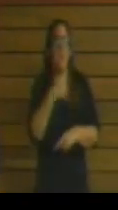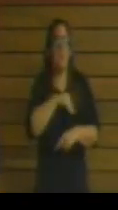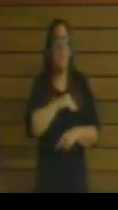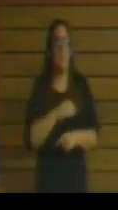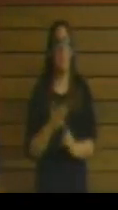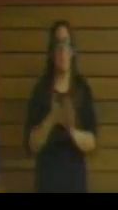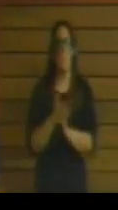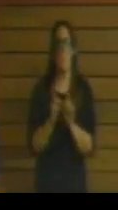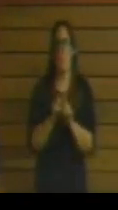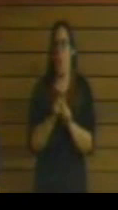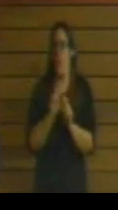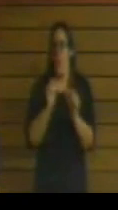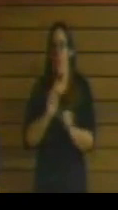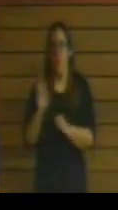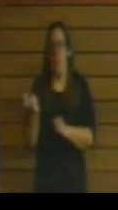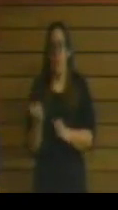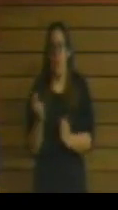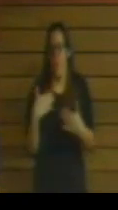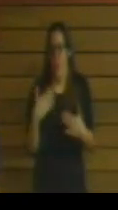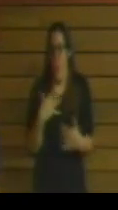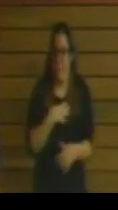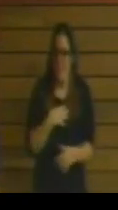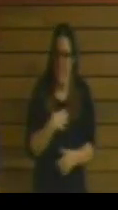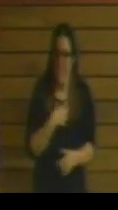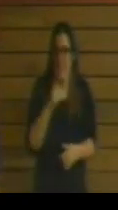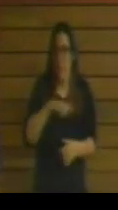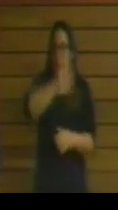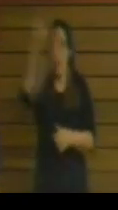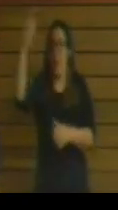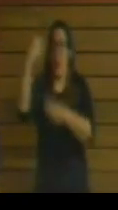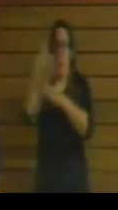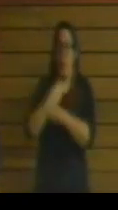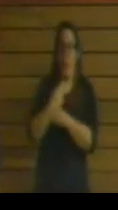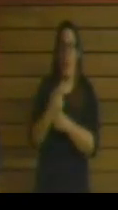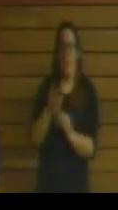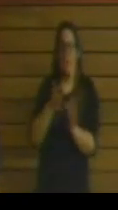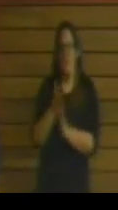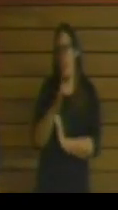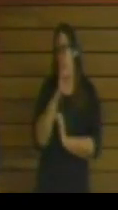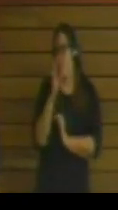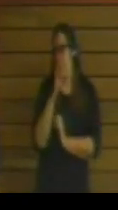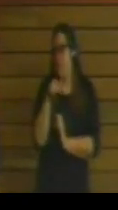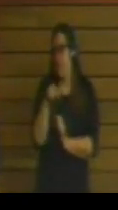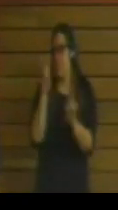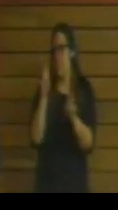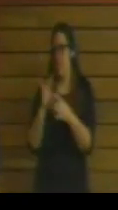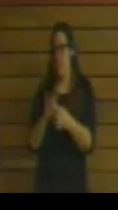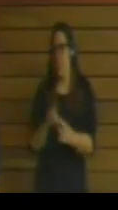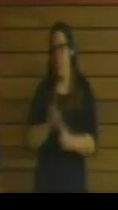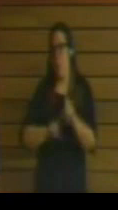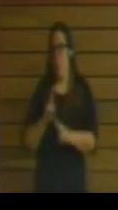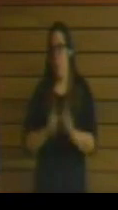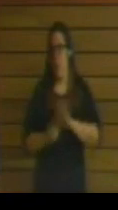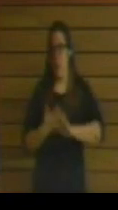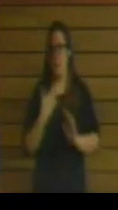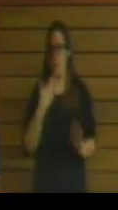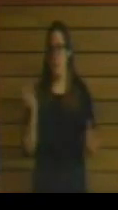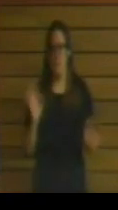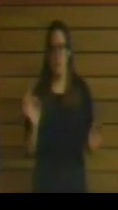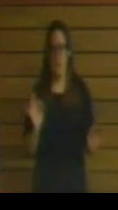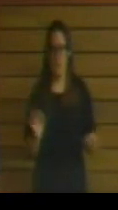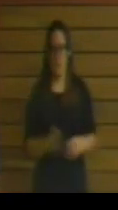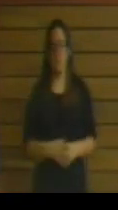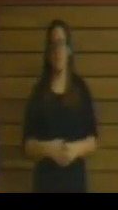puede ser de otra manera, y también la europea, por lo tanto, en esa línea no debiera haber ningún problema. Y en ese